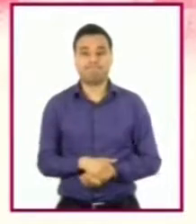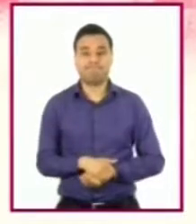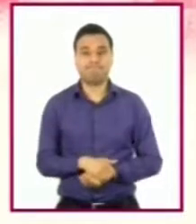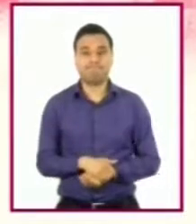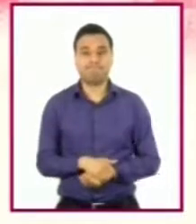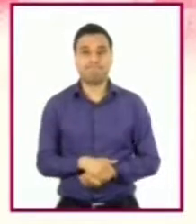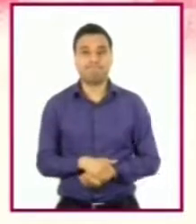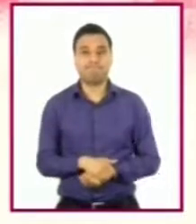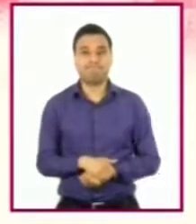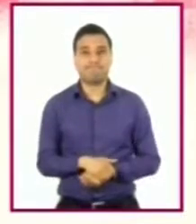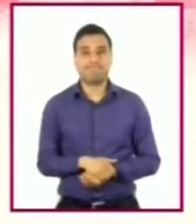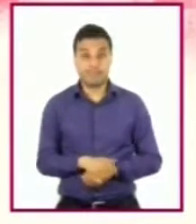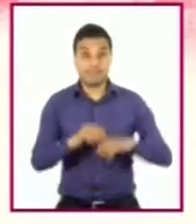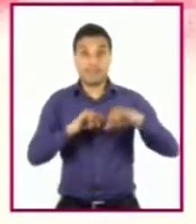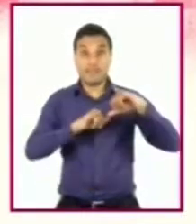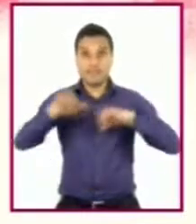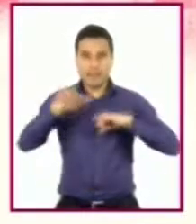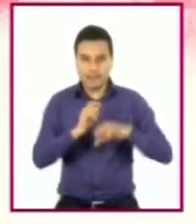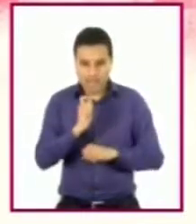Interpretar mapas.